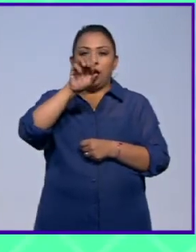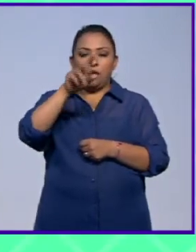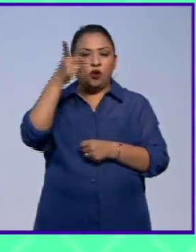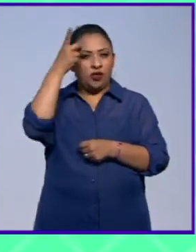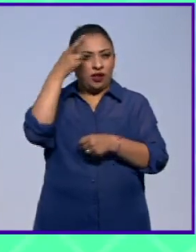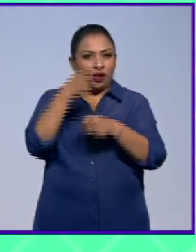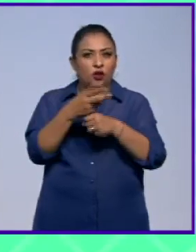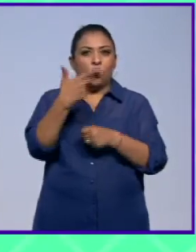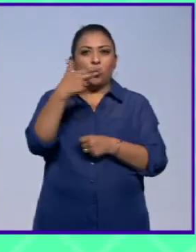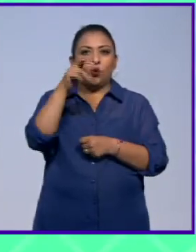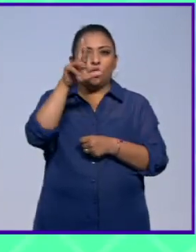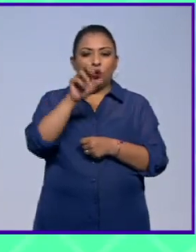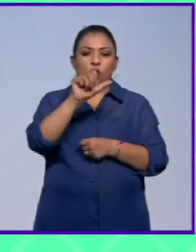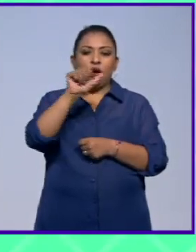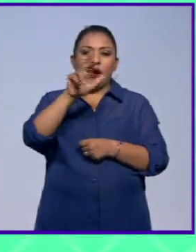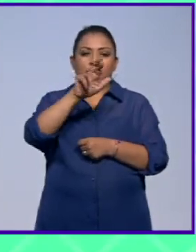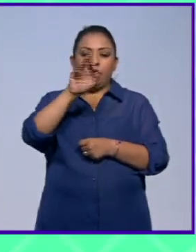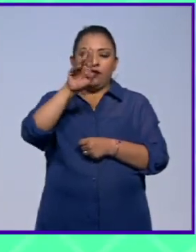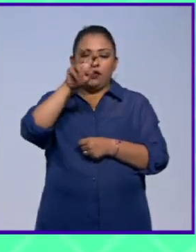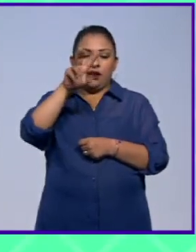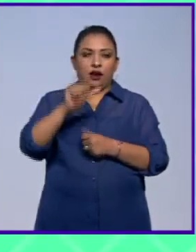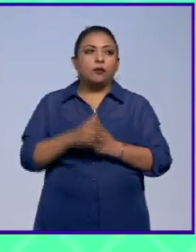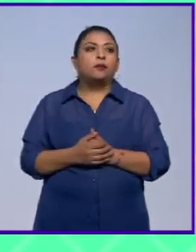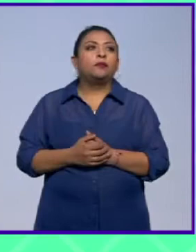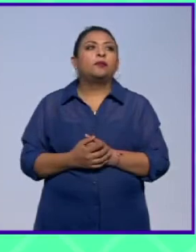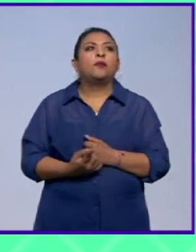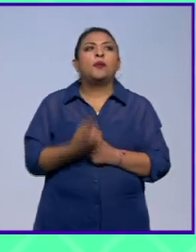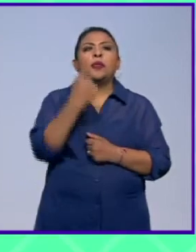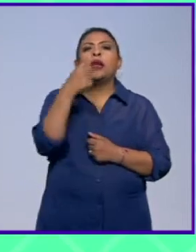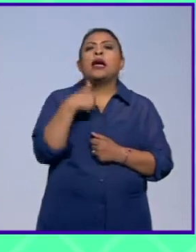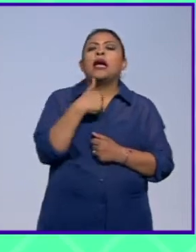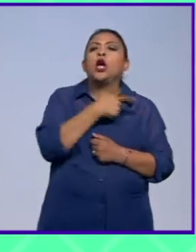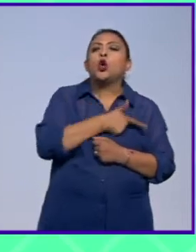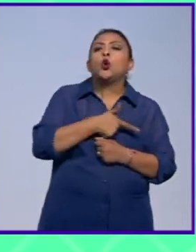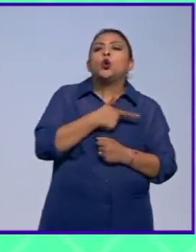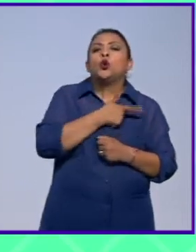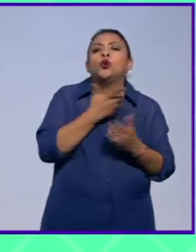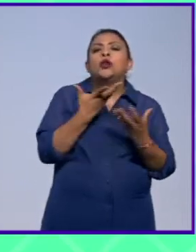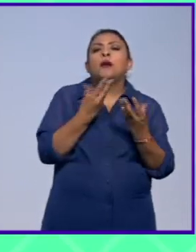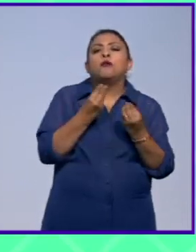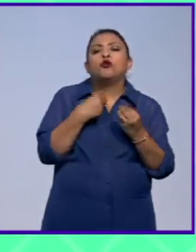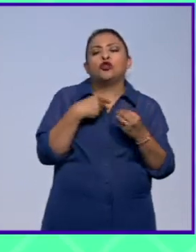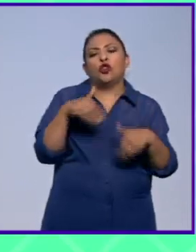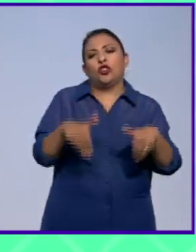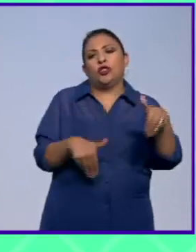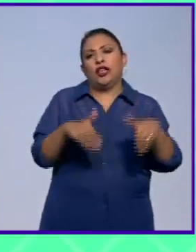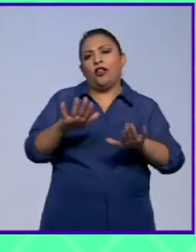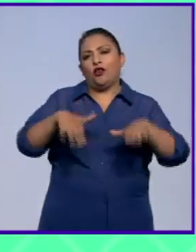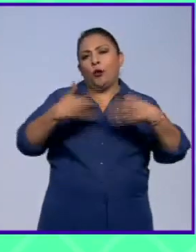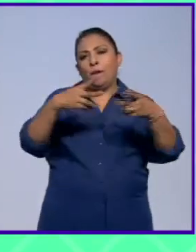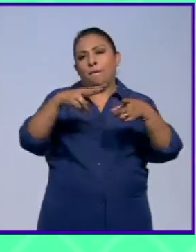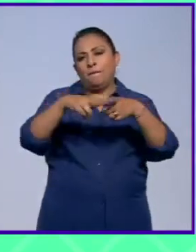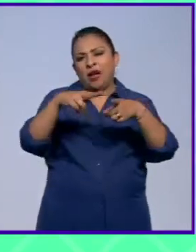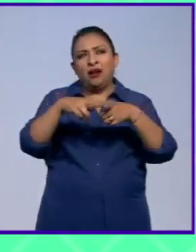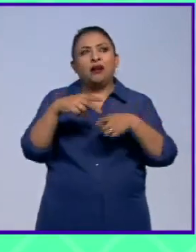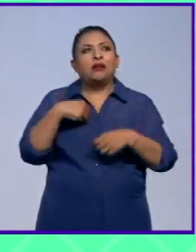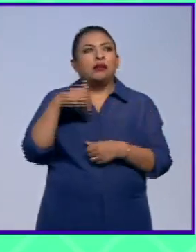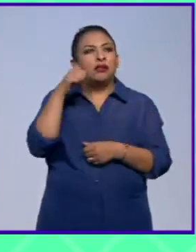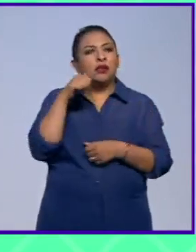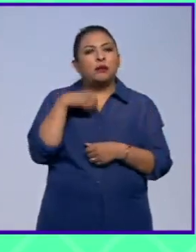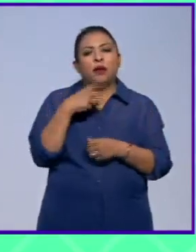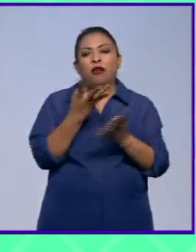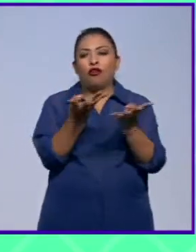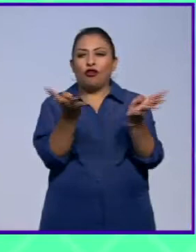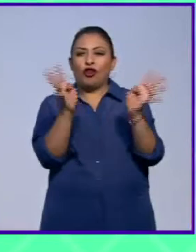dirección de Hugo Arrevillaga una cosa como que nos gusta mucho de teatro en el parque siempre también admiramos la